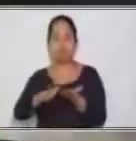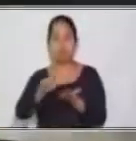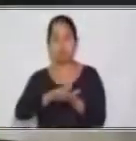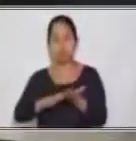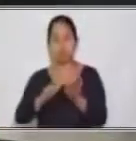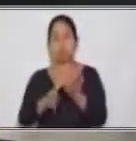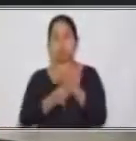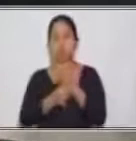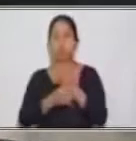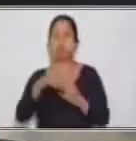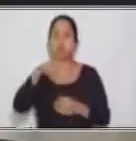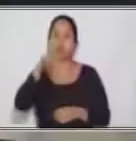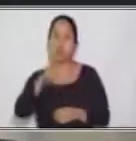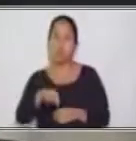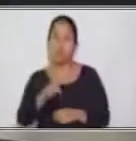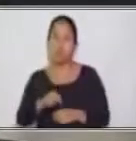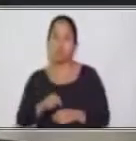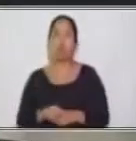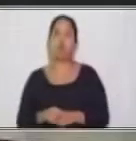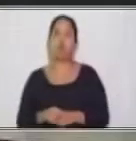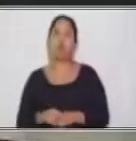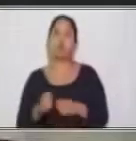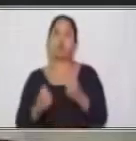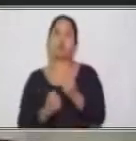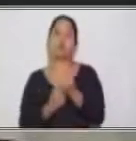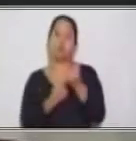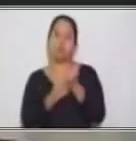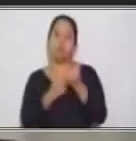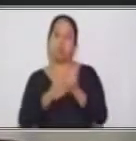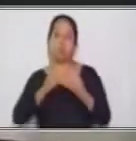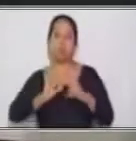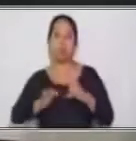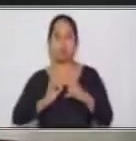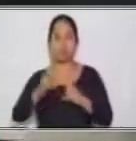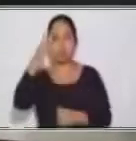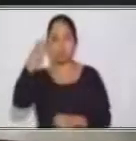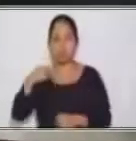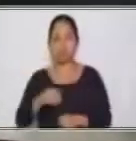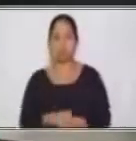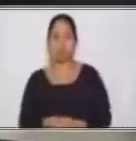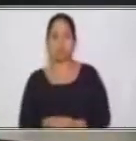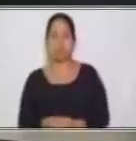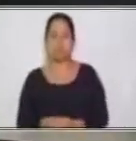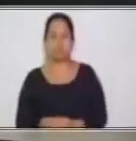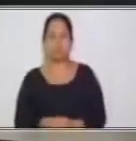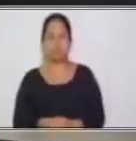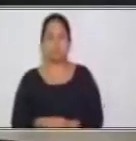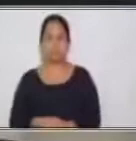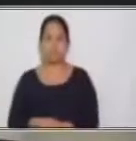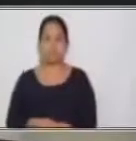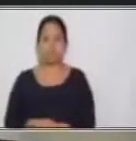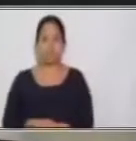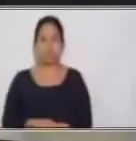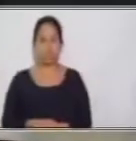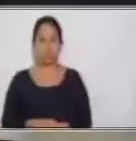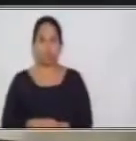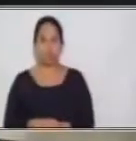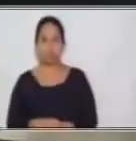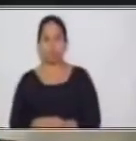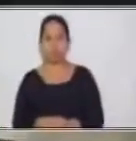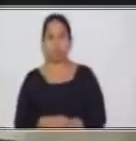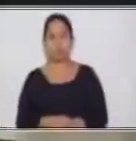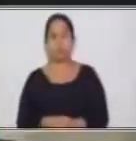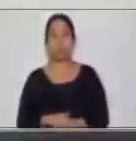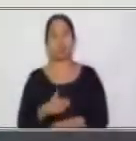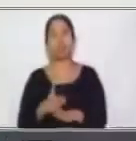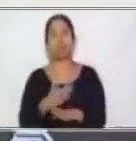Y en esta oportunidad nos acompaña en la interpretación de lengua de señas Nancy. Antes de empezar, mis estimados